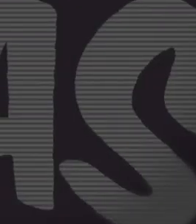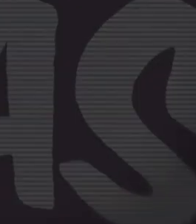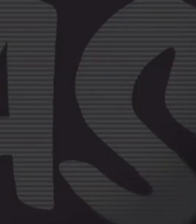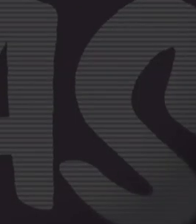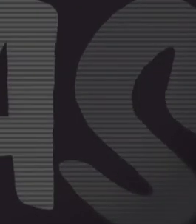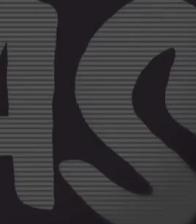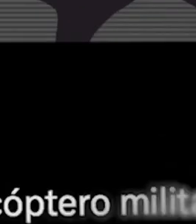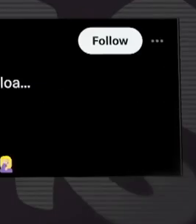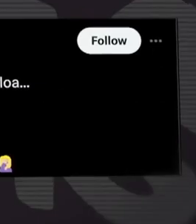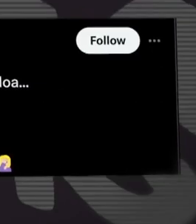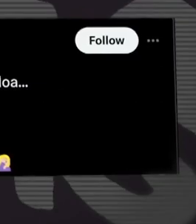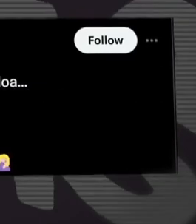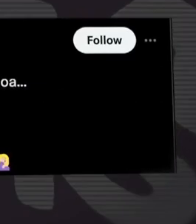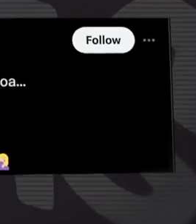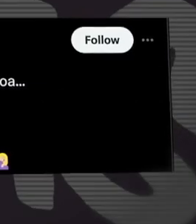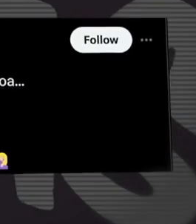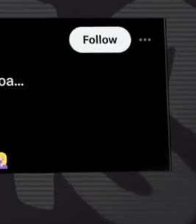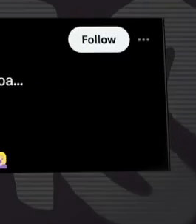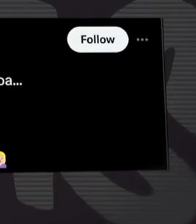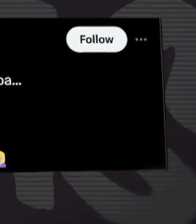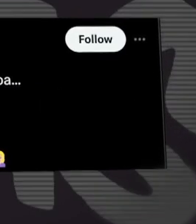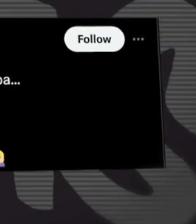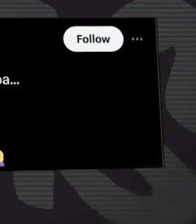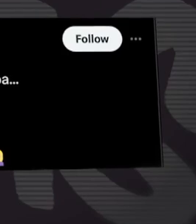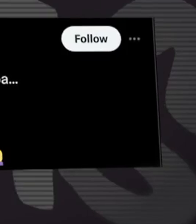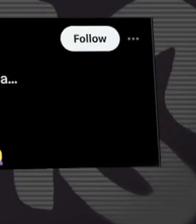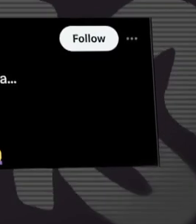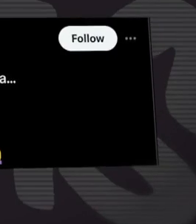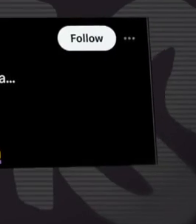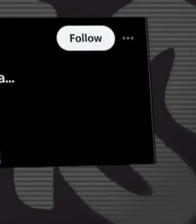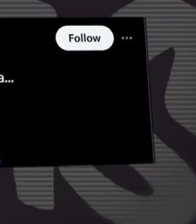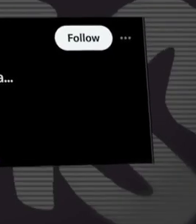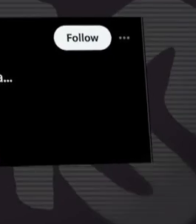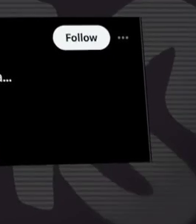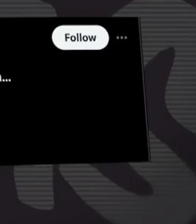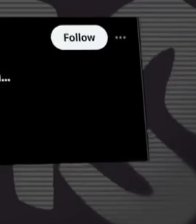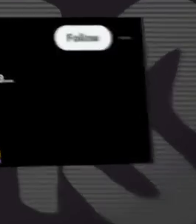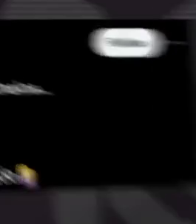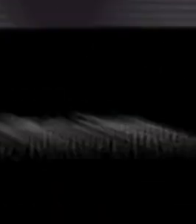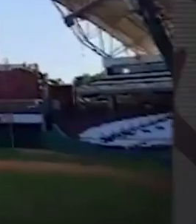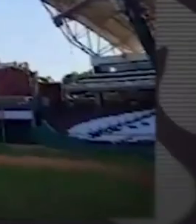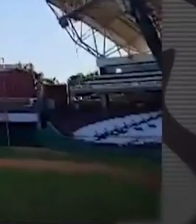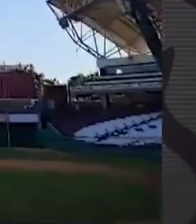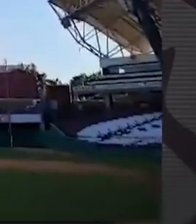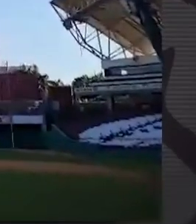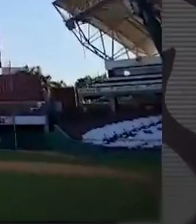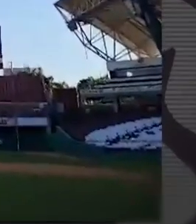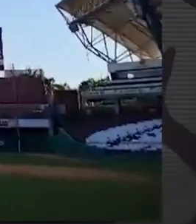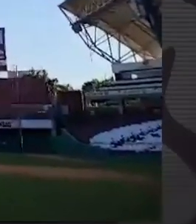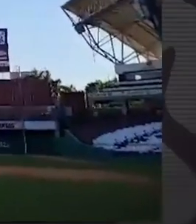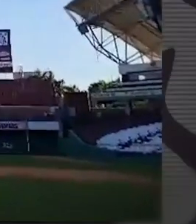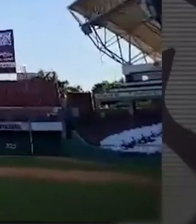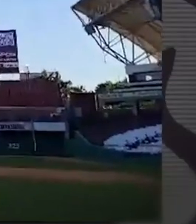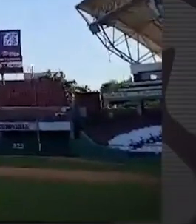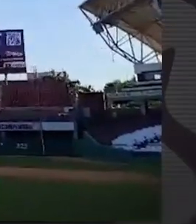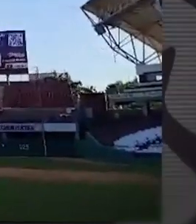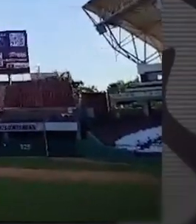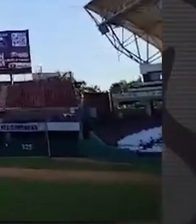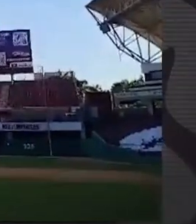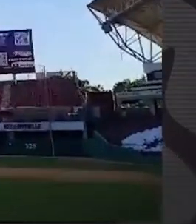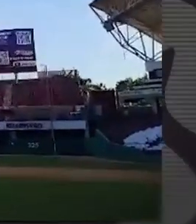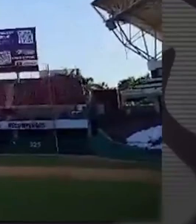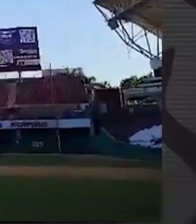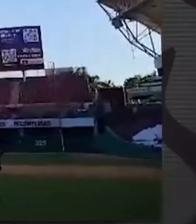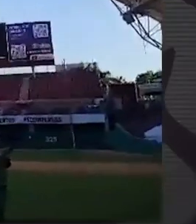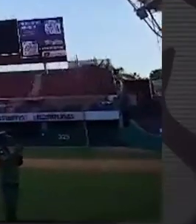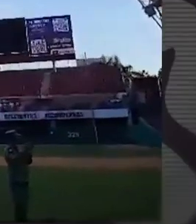Es falso que las Fuerzas Armadas hubieran dado un mensaje de rendición en Culiacán, Sinaloa. El motivo del sobrevuelo de la aeronave